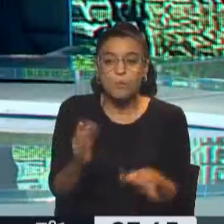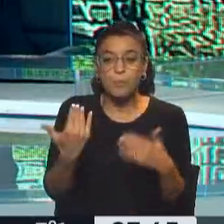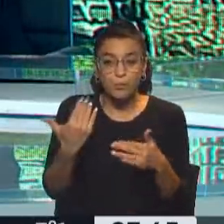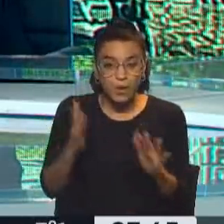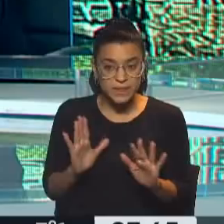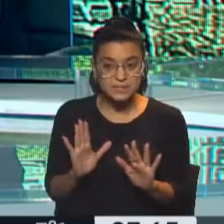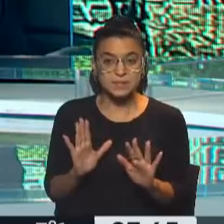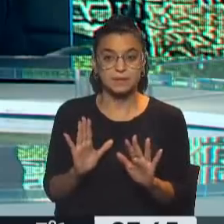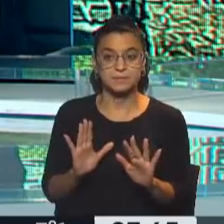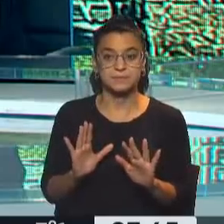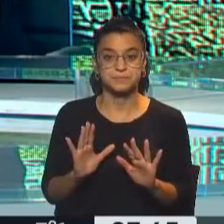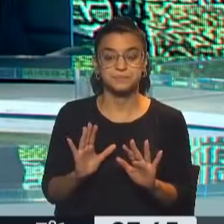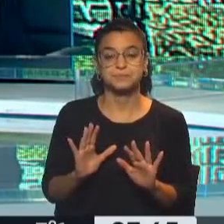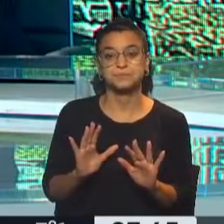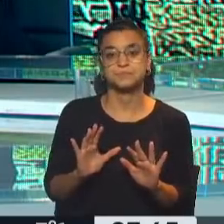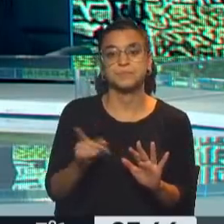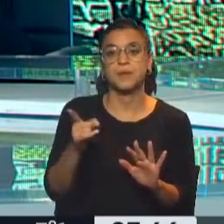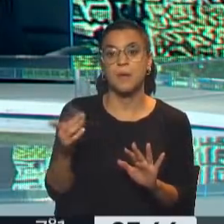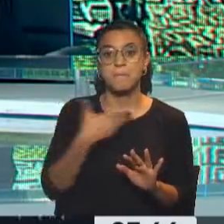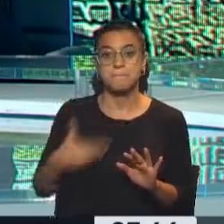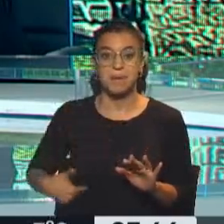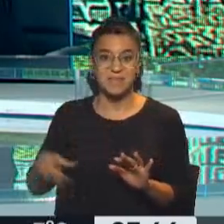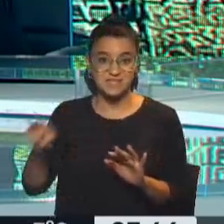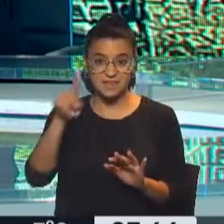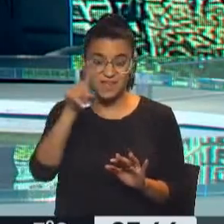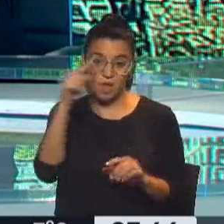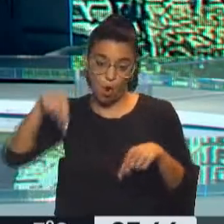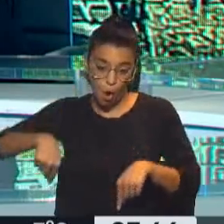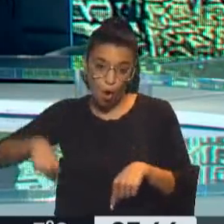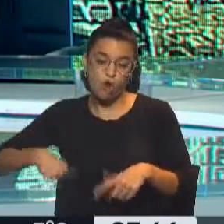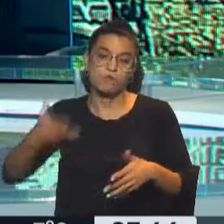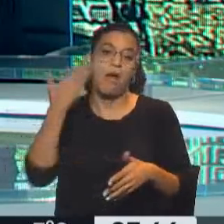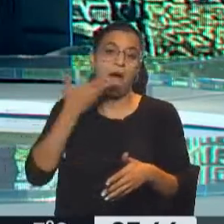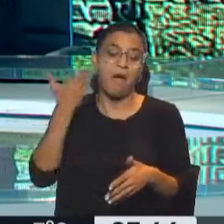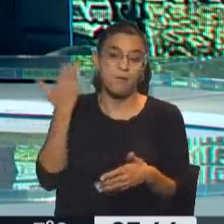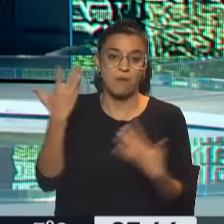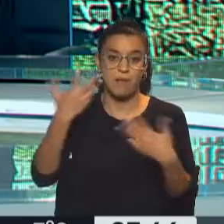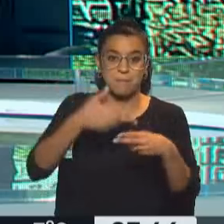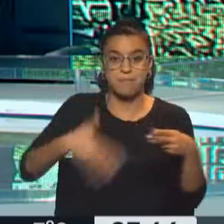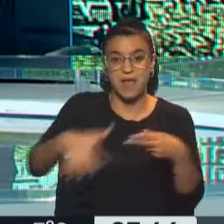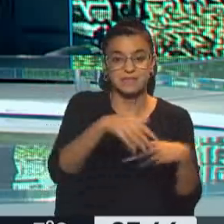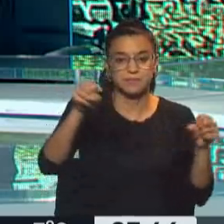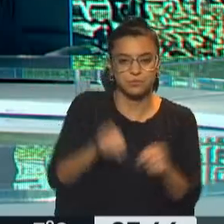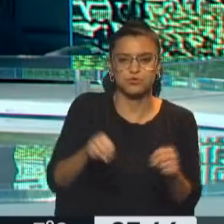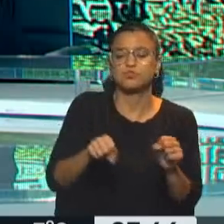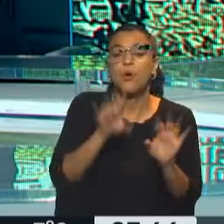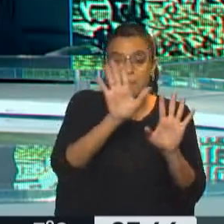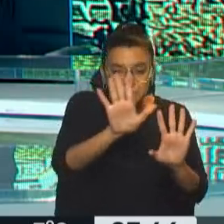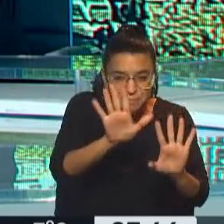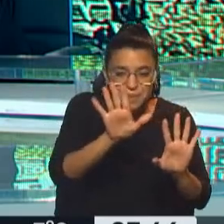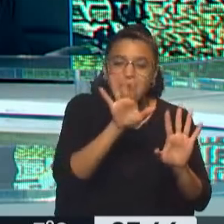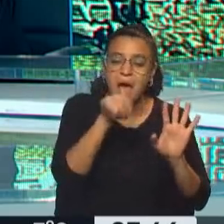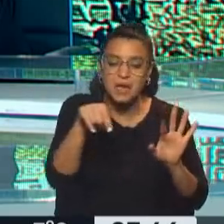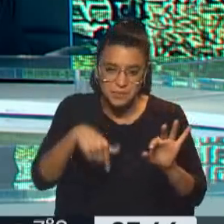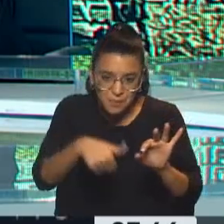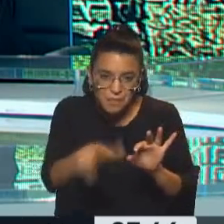parte de lo que el Presidente de la Nación hoy exponga ante la multitud que va a estar en Plaza de Mayo. Te dejo unos puntitos suspensivos porque ya